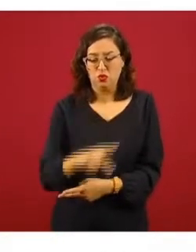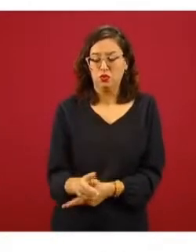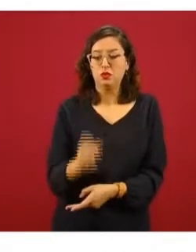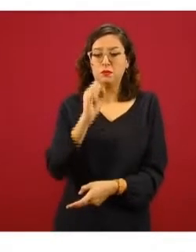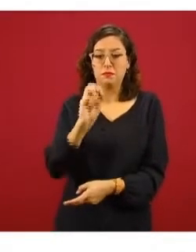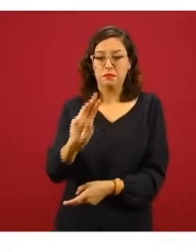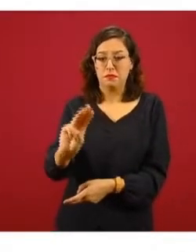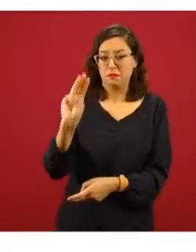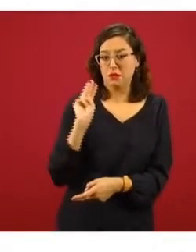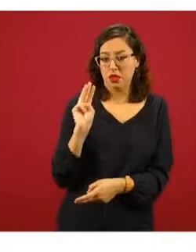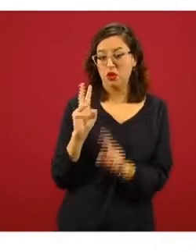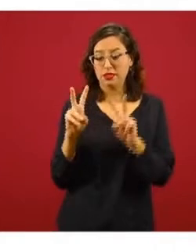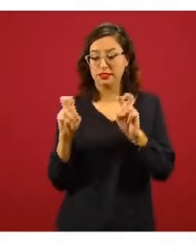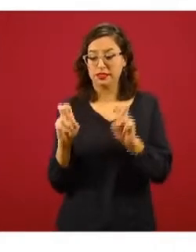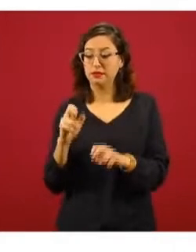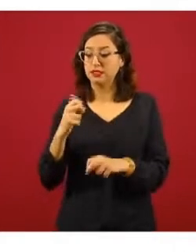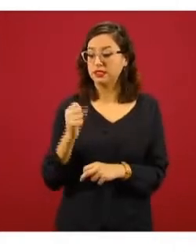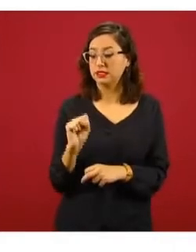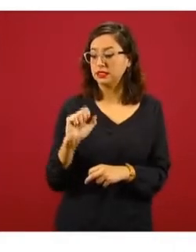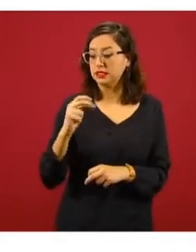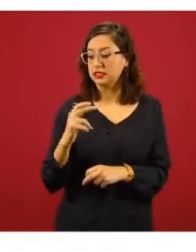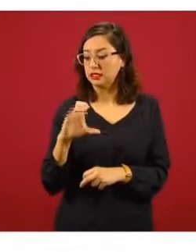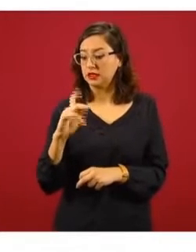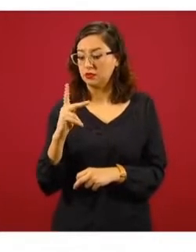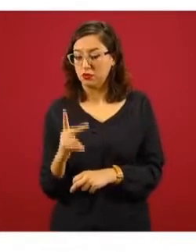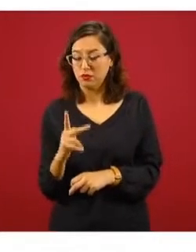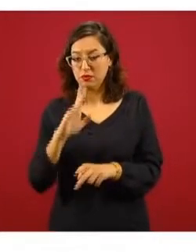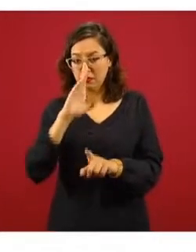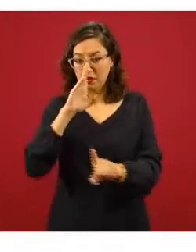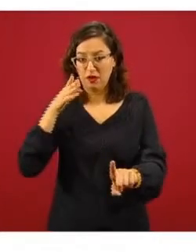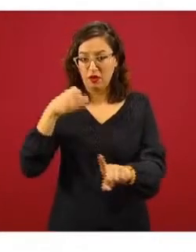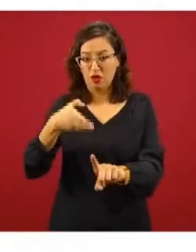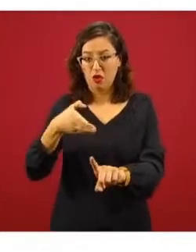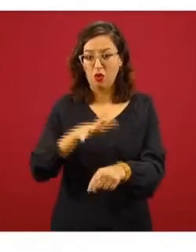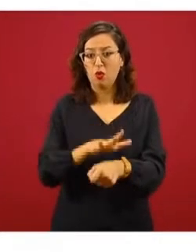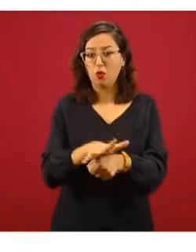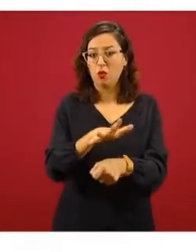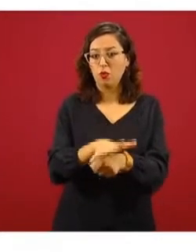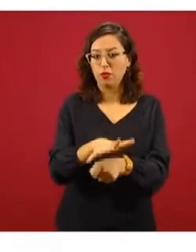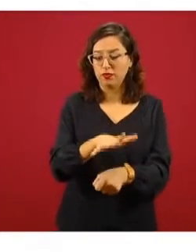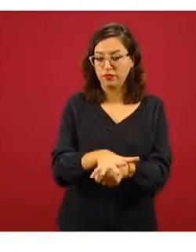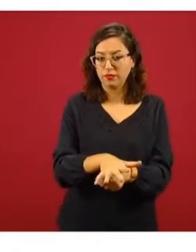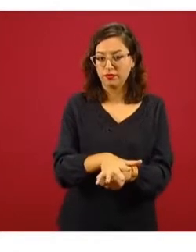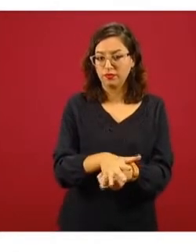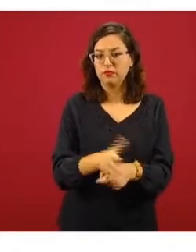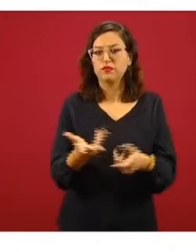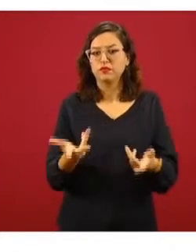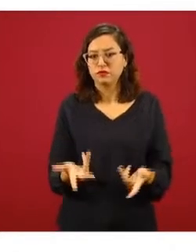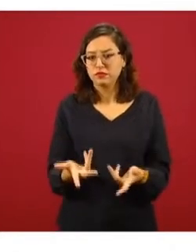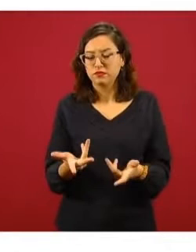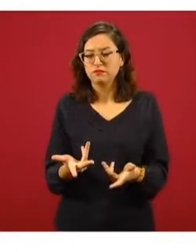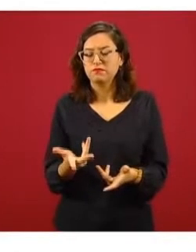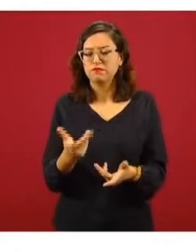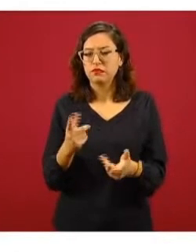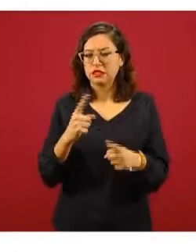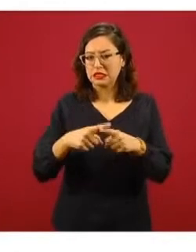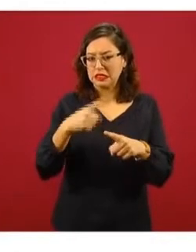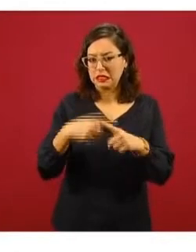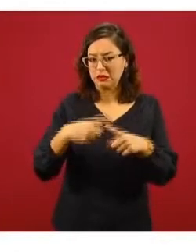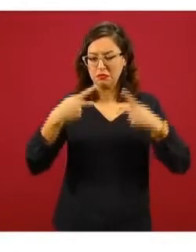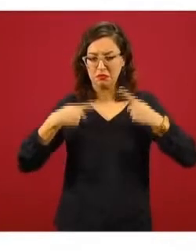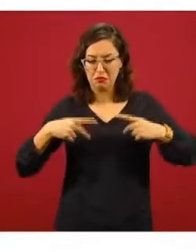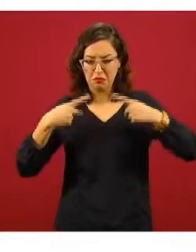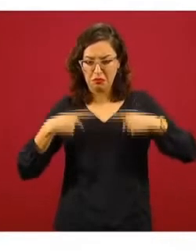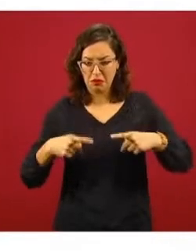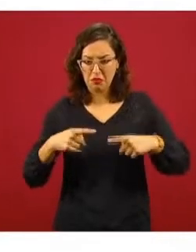con la Secretaría de Hacienda, lo que nos concentramos fue en definir cuáles eran las características de la identificación para que